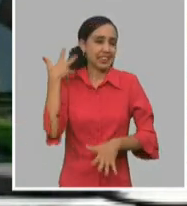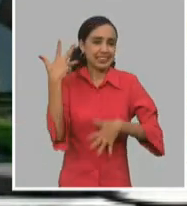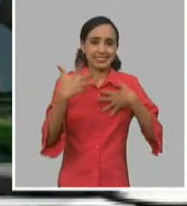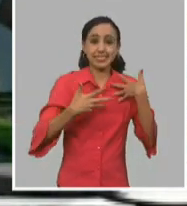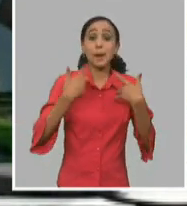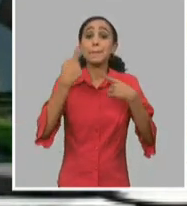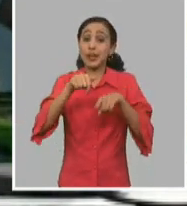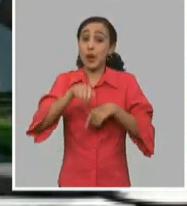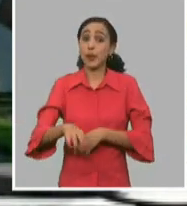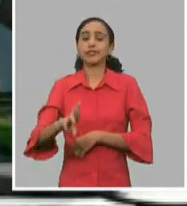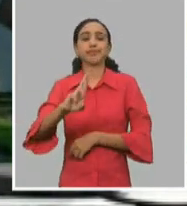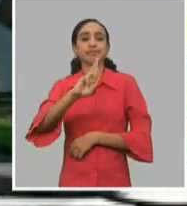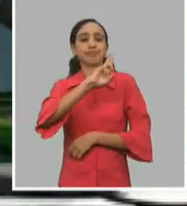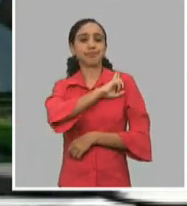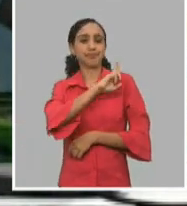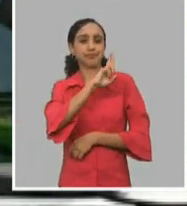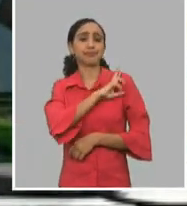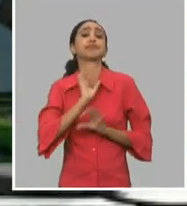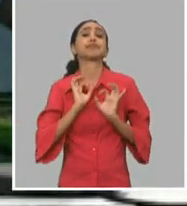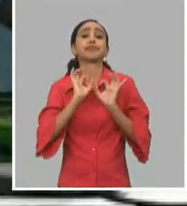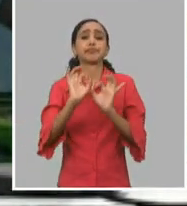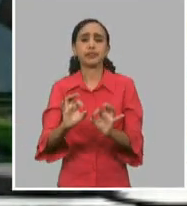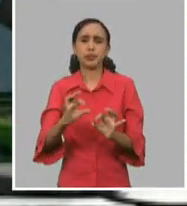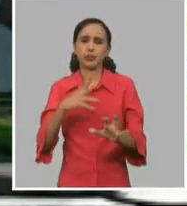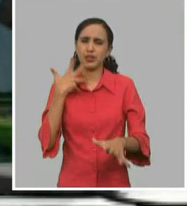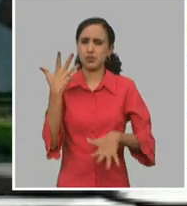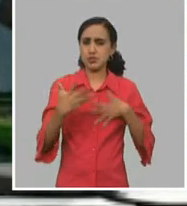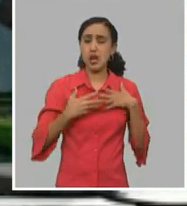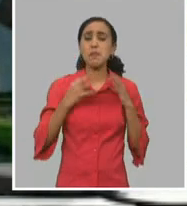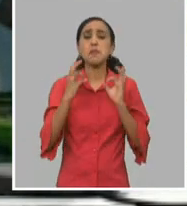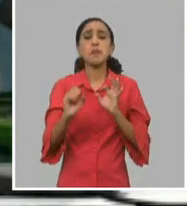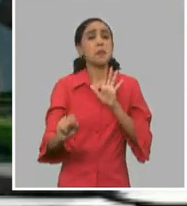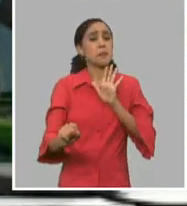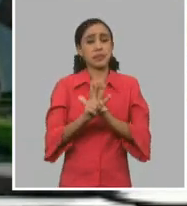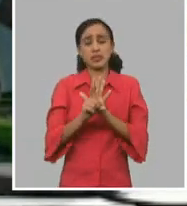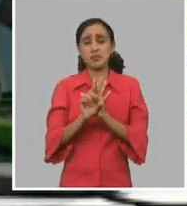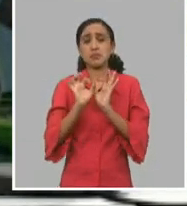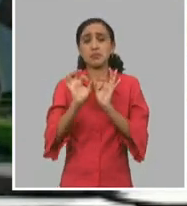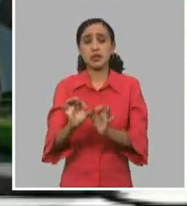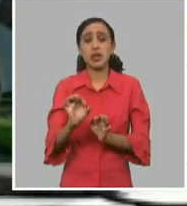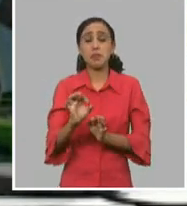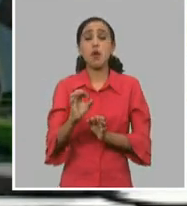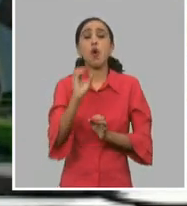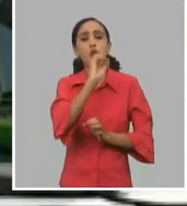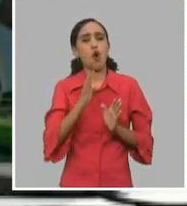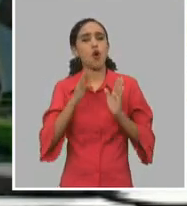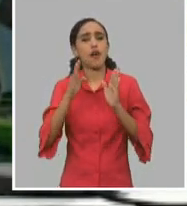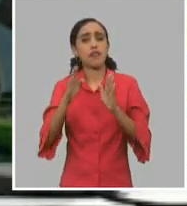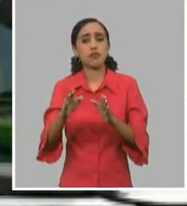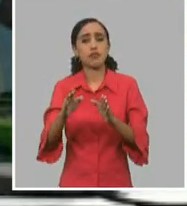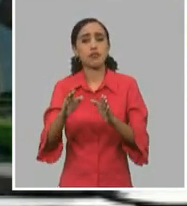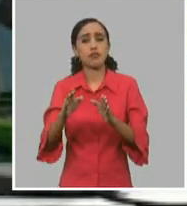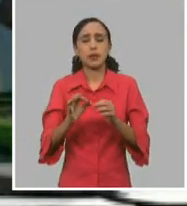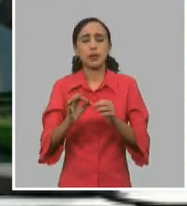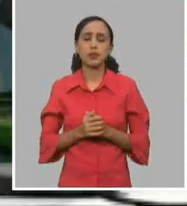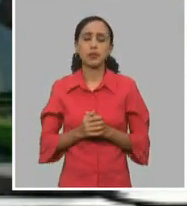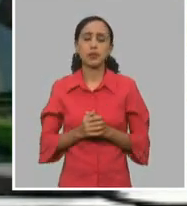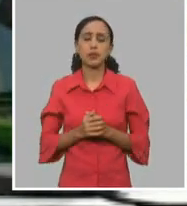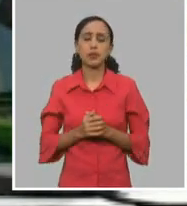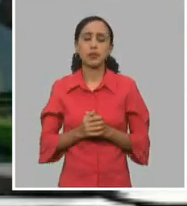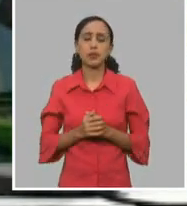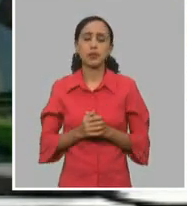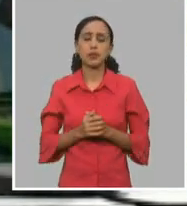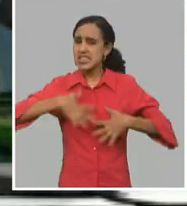asumimos la responsabilidad. Con ese mismo entusiasmo y desde el primer día que el país nos organizara, nos sentara y nos atemperara la situación